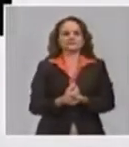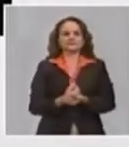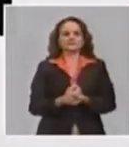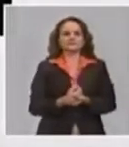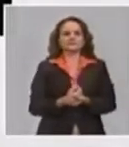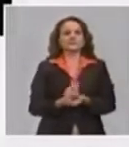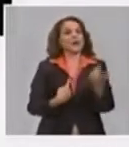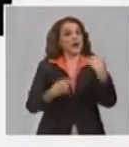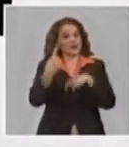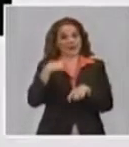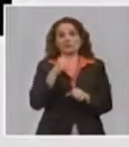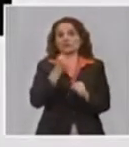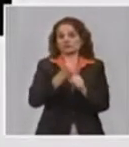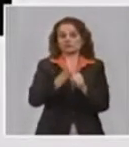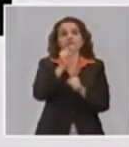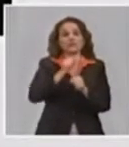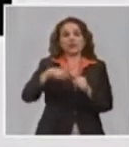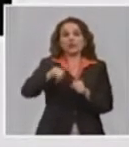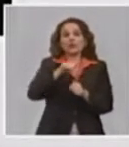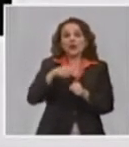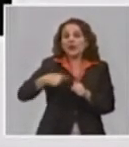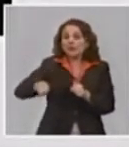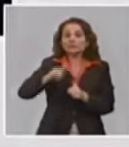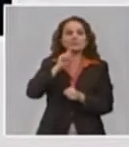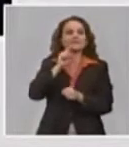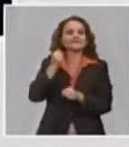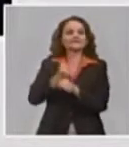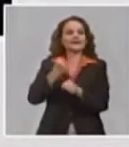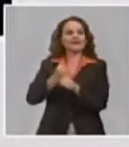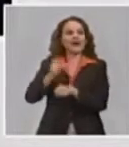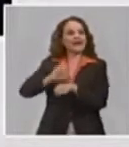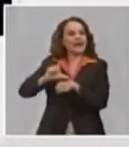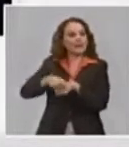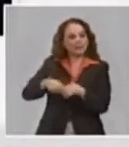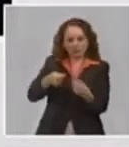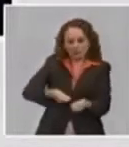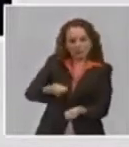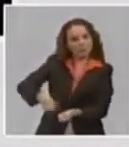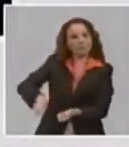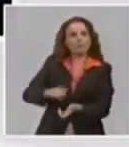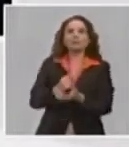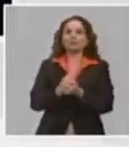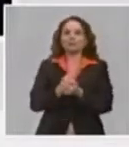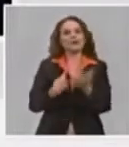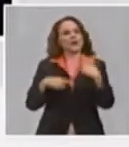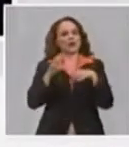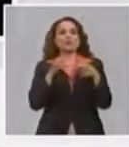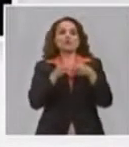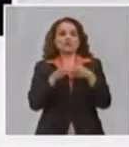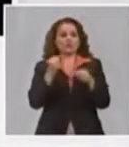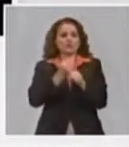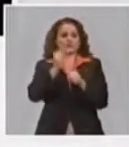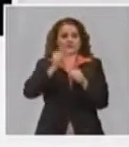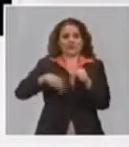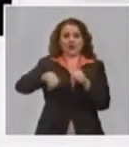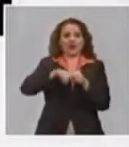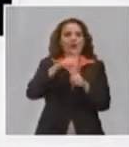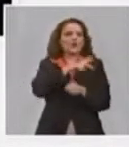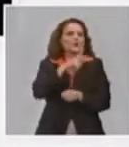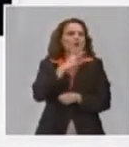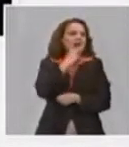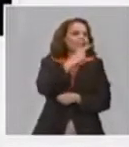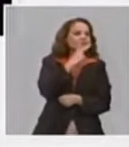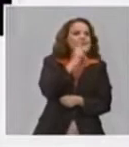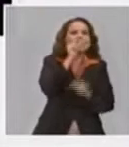vinculado a las labores de producción y otro grupo de personas, un grupo importante de personas, se han dedicado a la atención a las personas